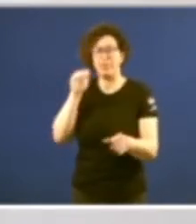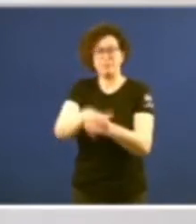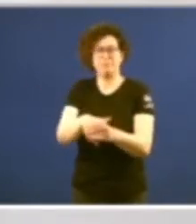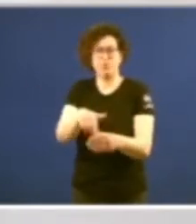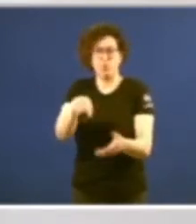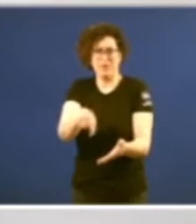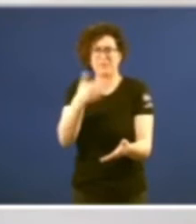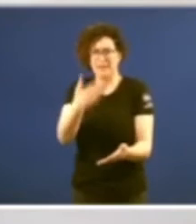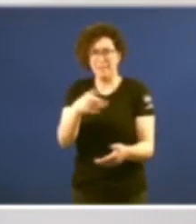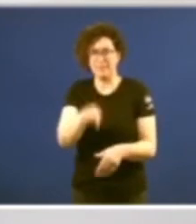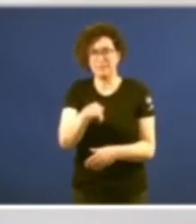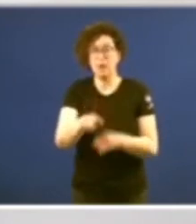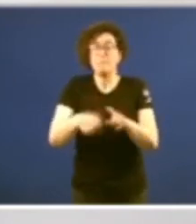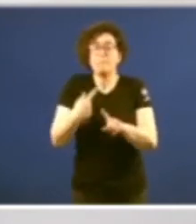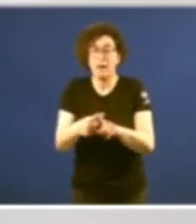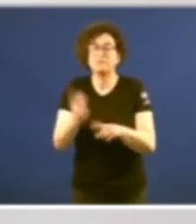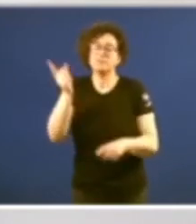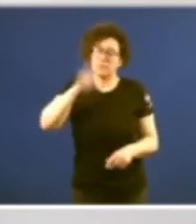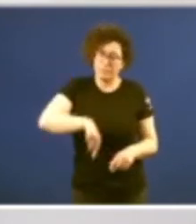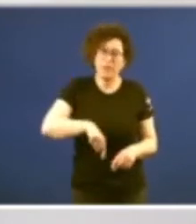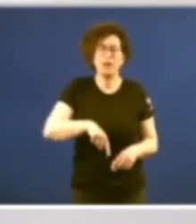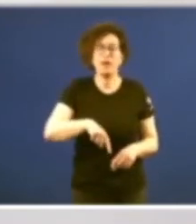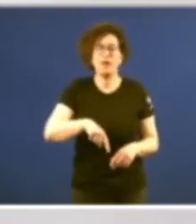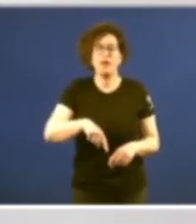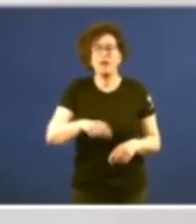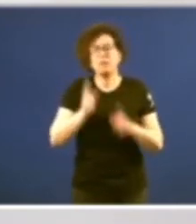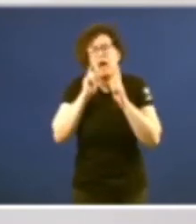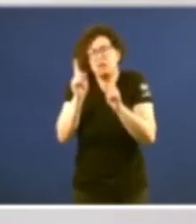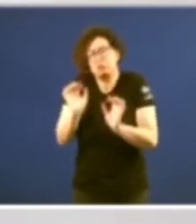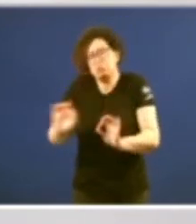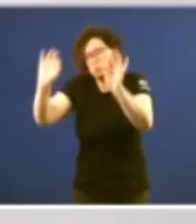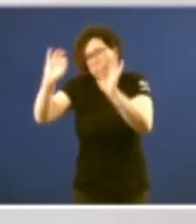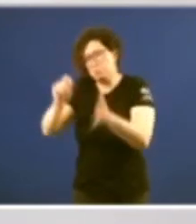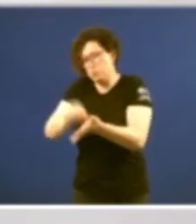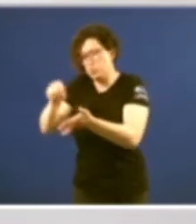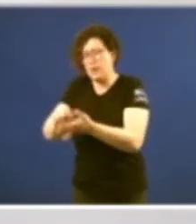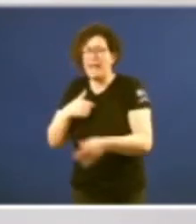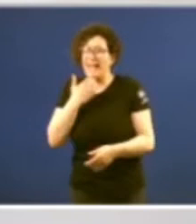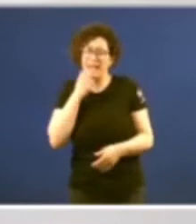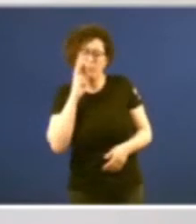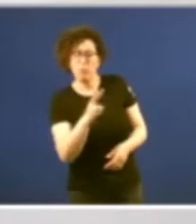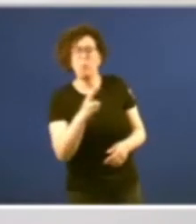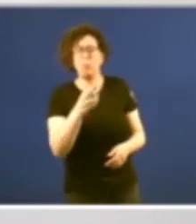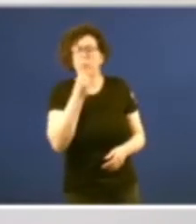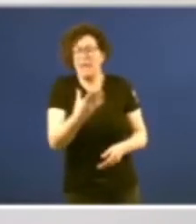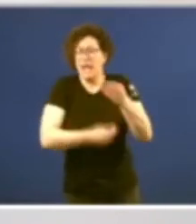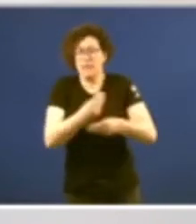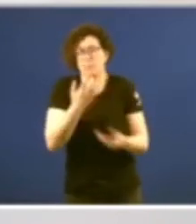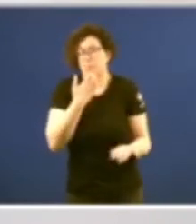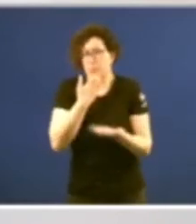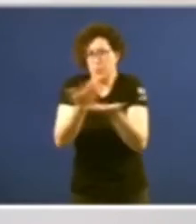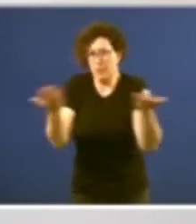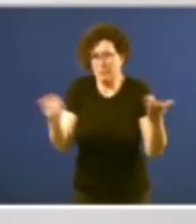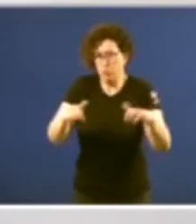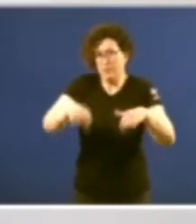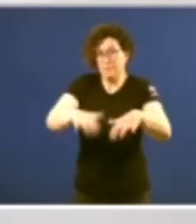Mais, e tamén, agas excecios puntuais, un exemplo de benfacer, poño por caso este